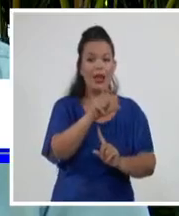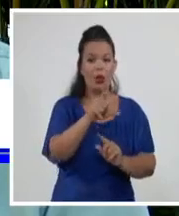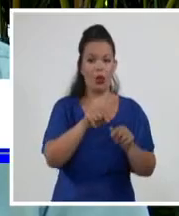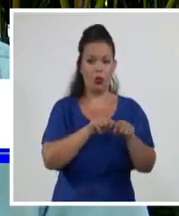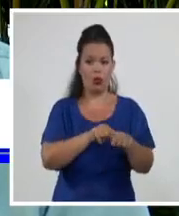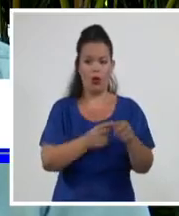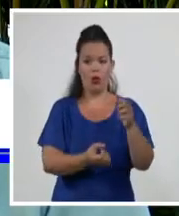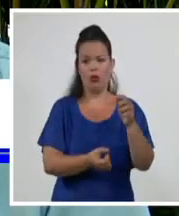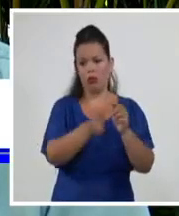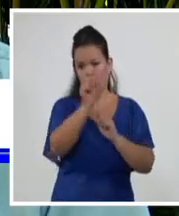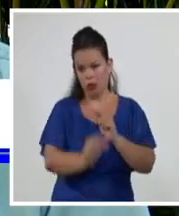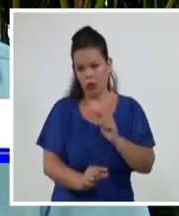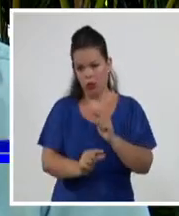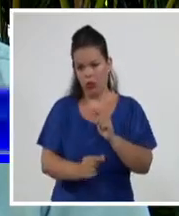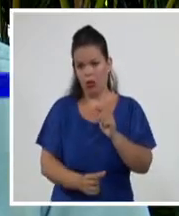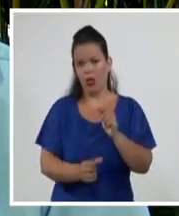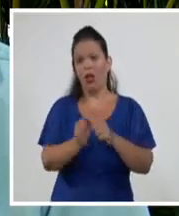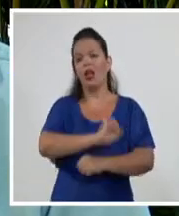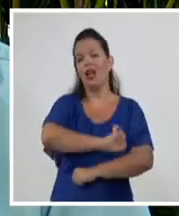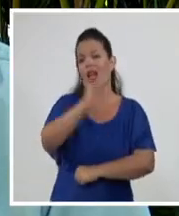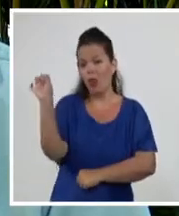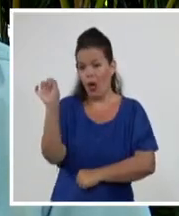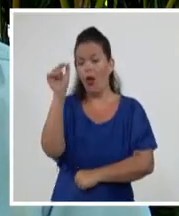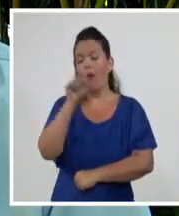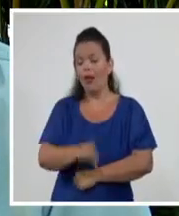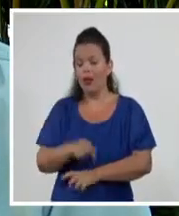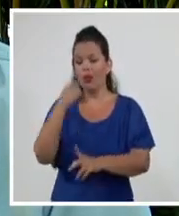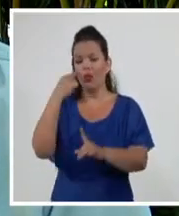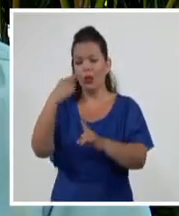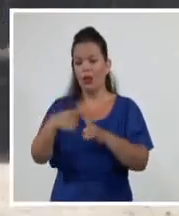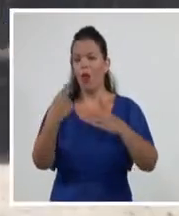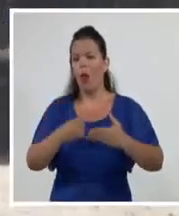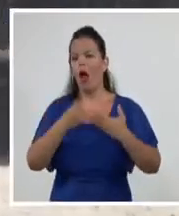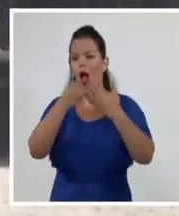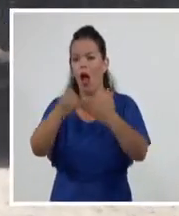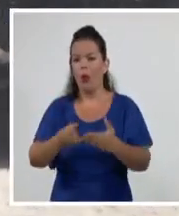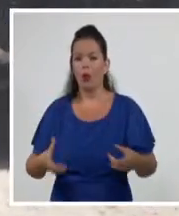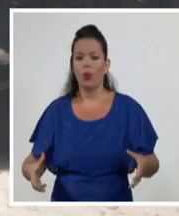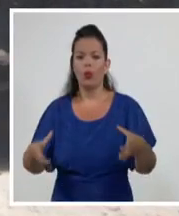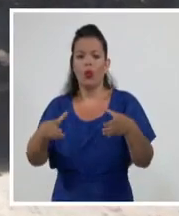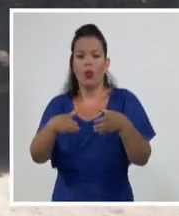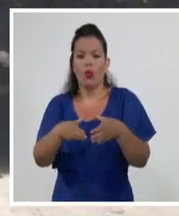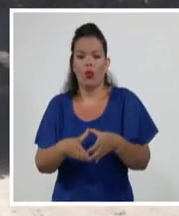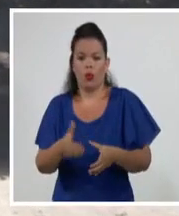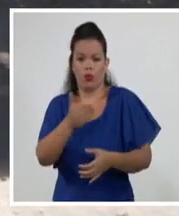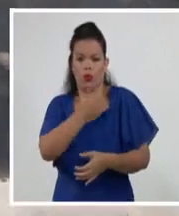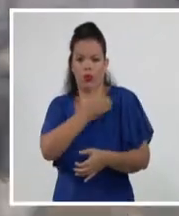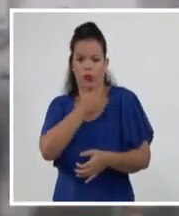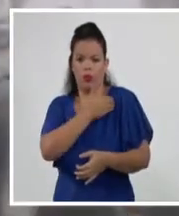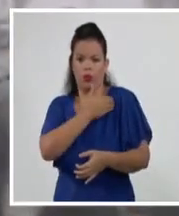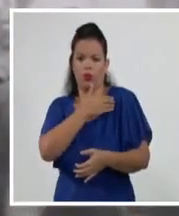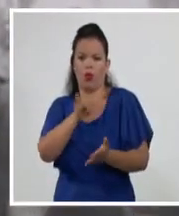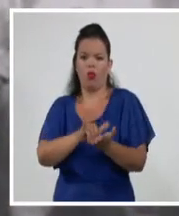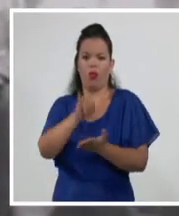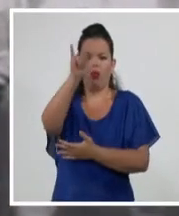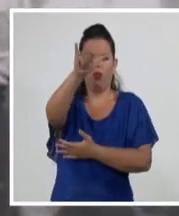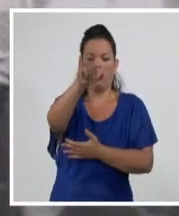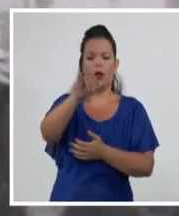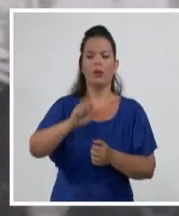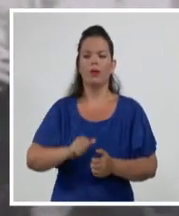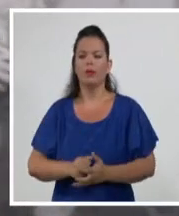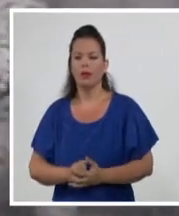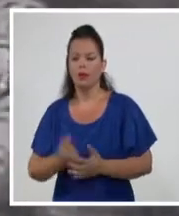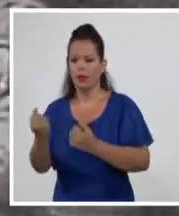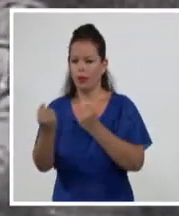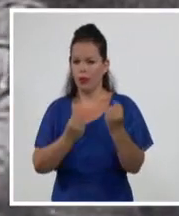constituyeron la columna vertebral de la Fuerza Aérea Cubana durante muchos años. Fueron 223 jóvenes que clasificaron entre los que